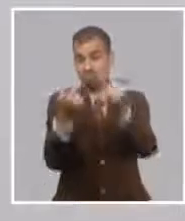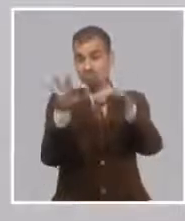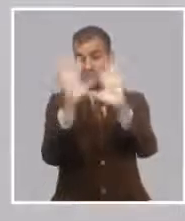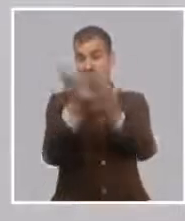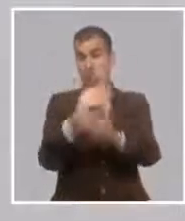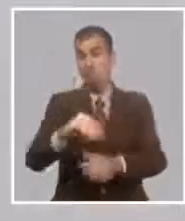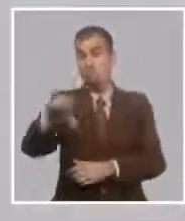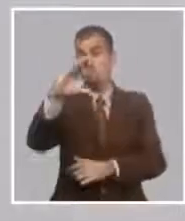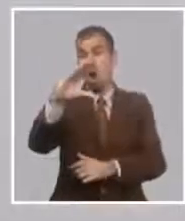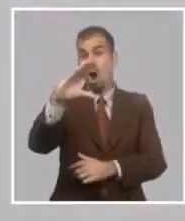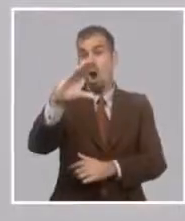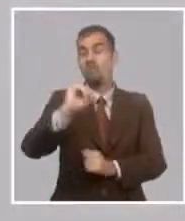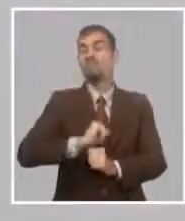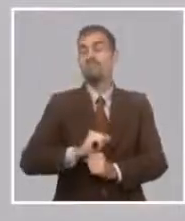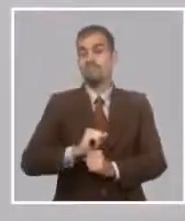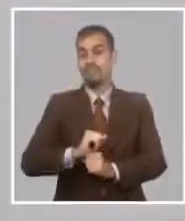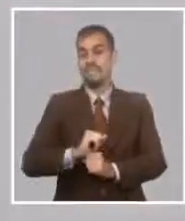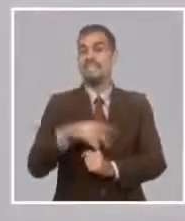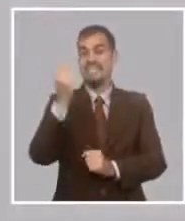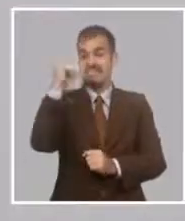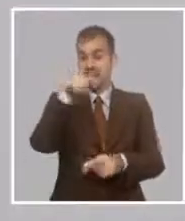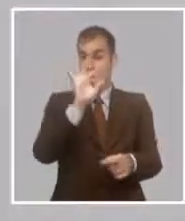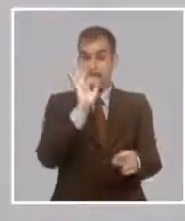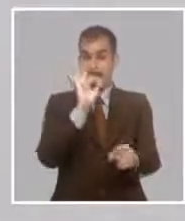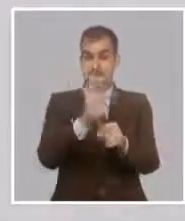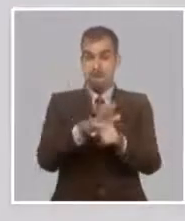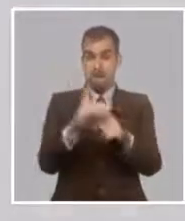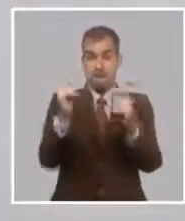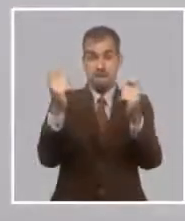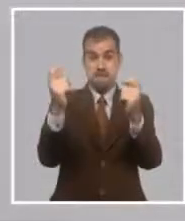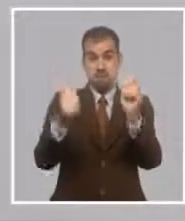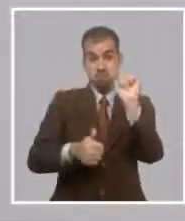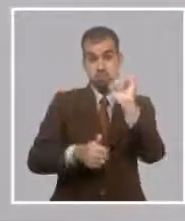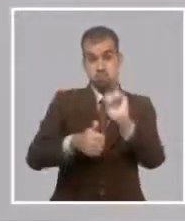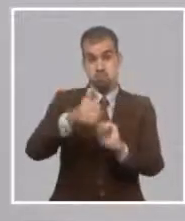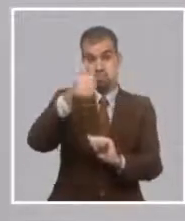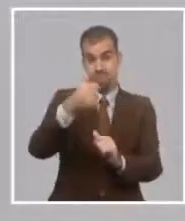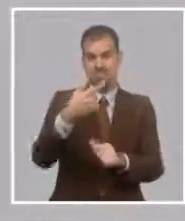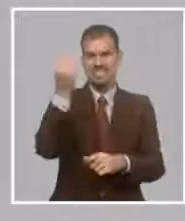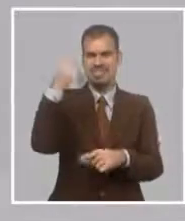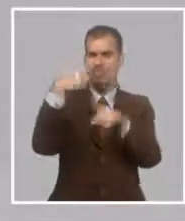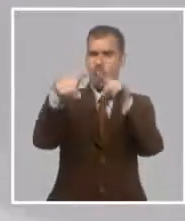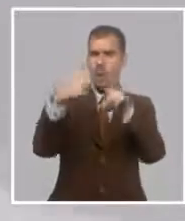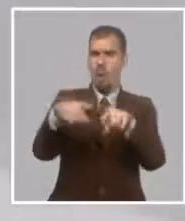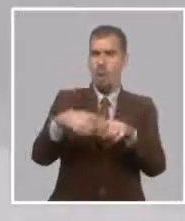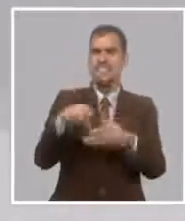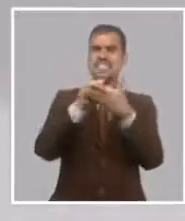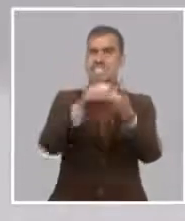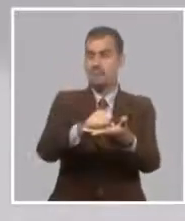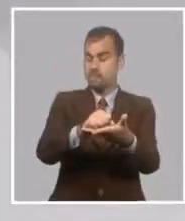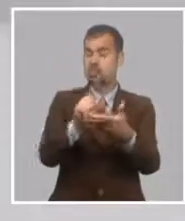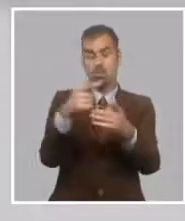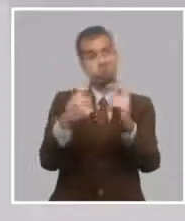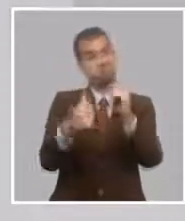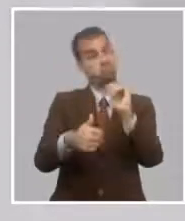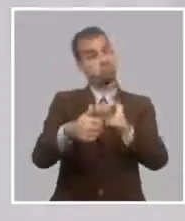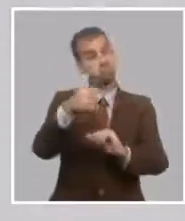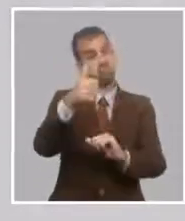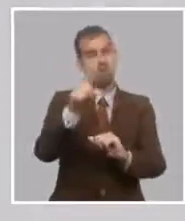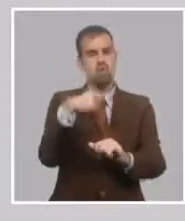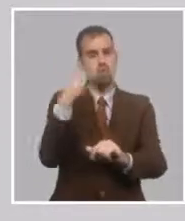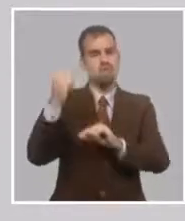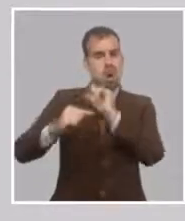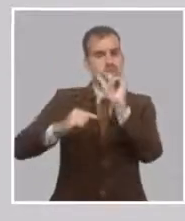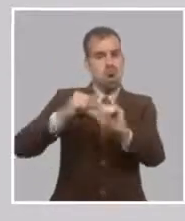La tarea de ordenamiento conllevó un incremento de precios en los insumos y servicios, aspectos en los que se ha venido